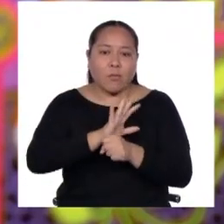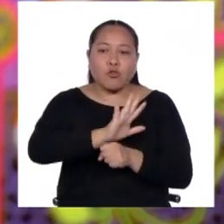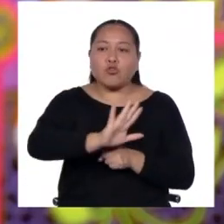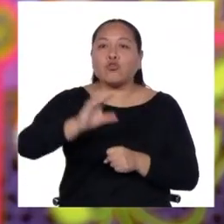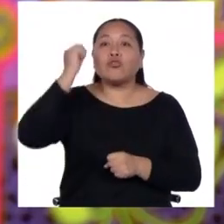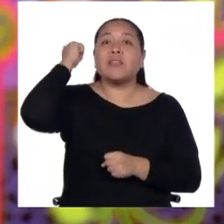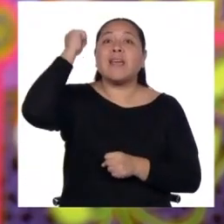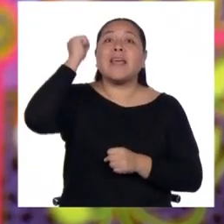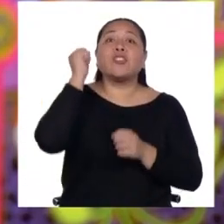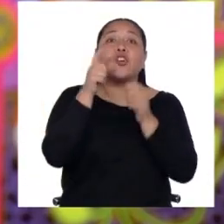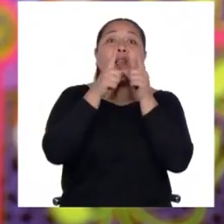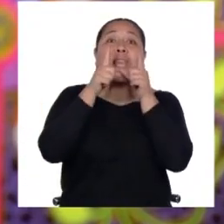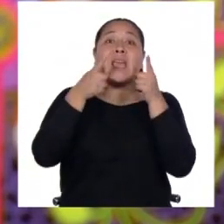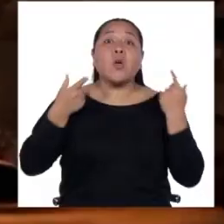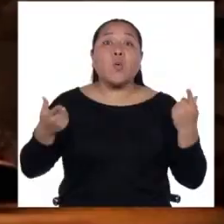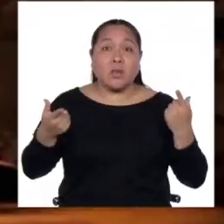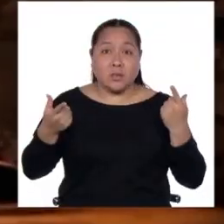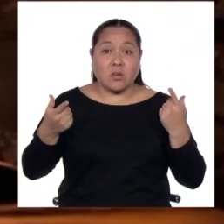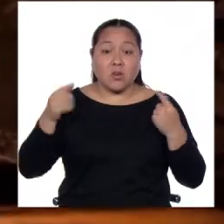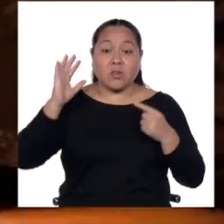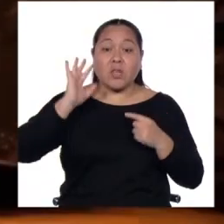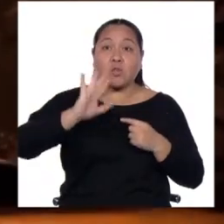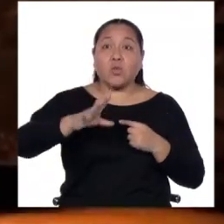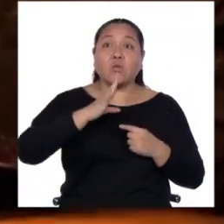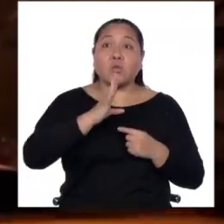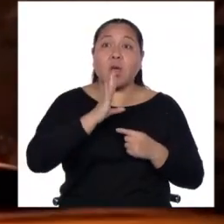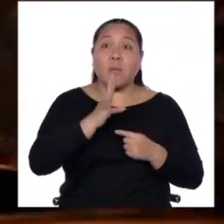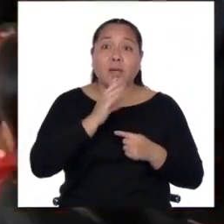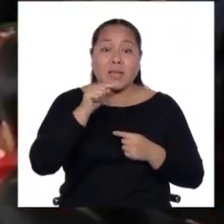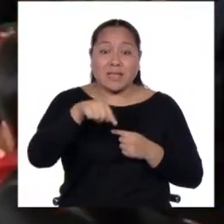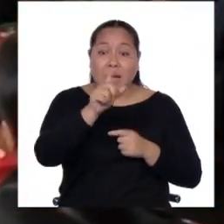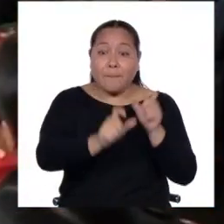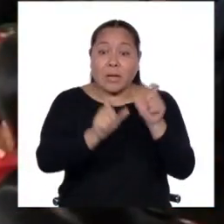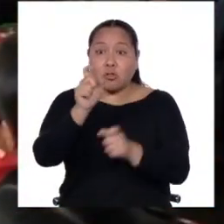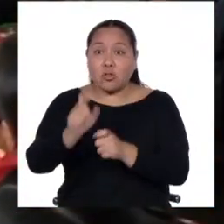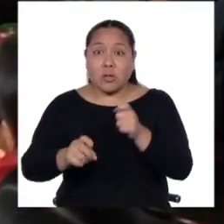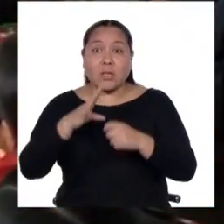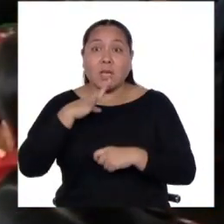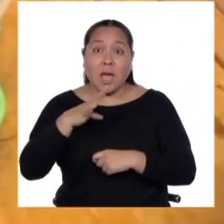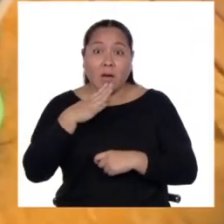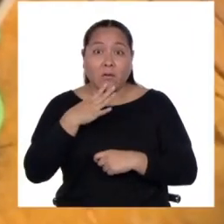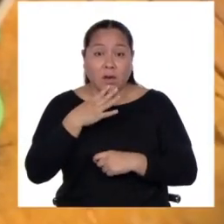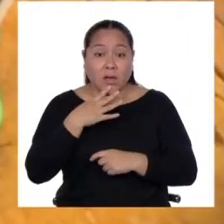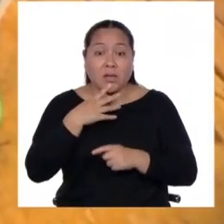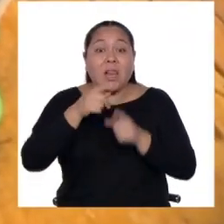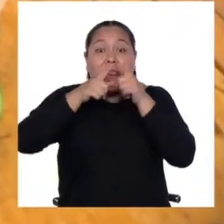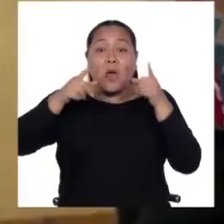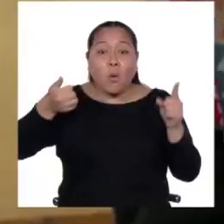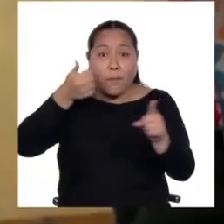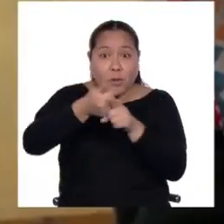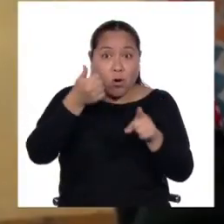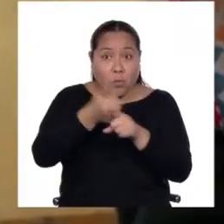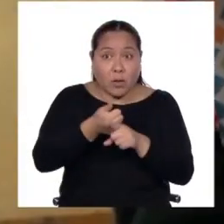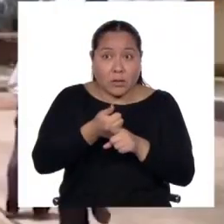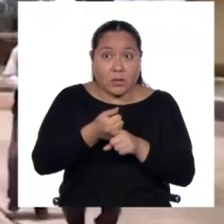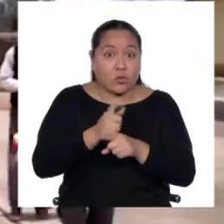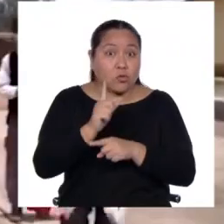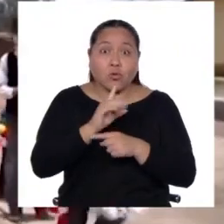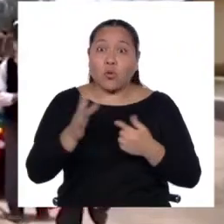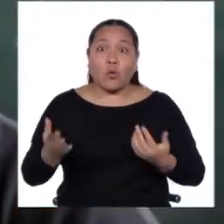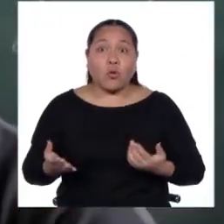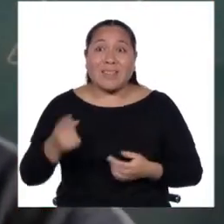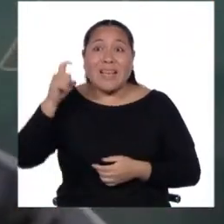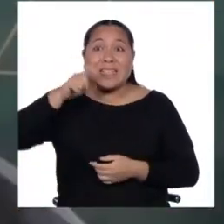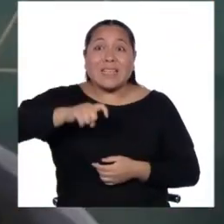lingüísticos de sus hablantes. Que las personas que hablan lenguas originarias, lenguas indígenas en el país, no tengan